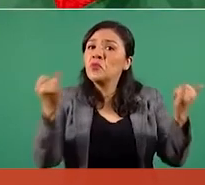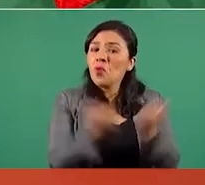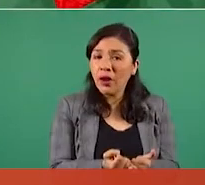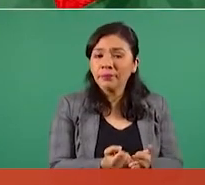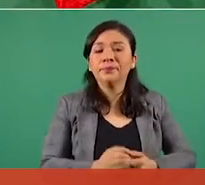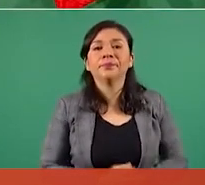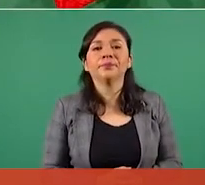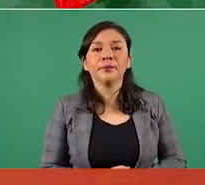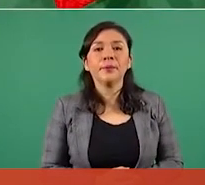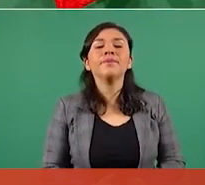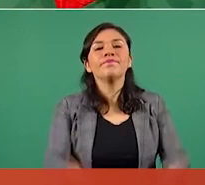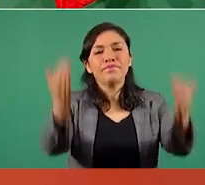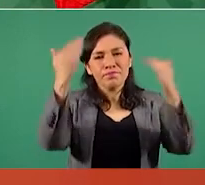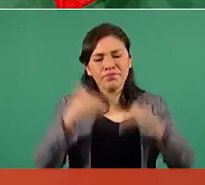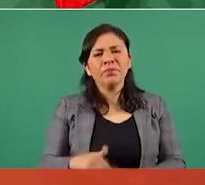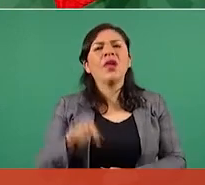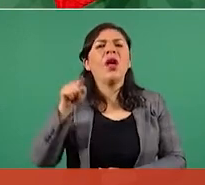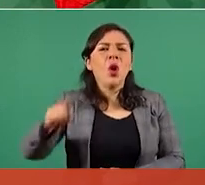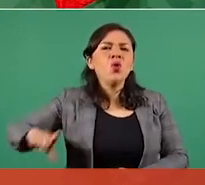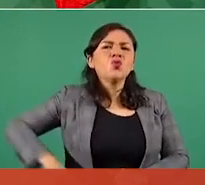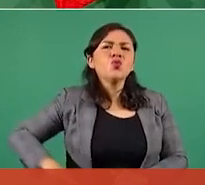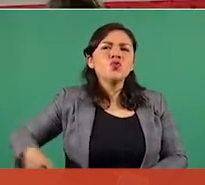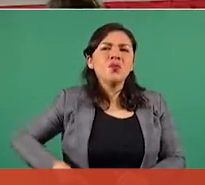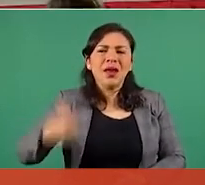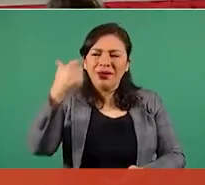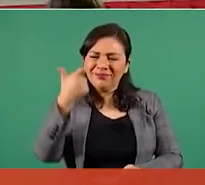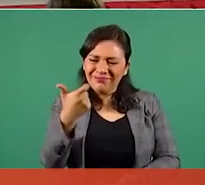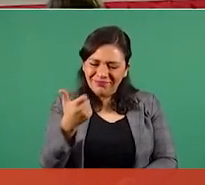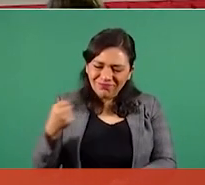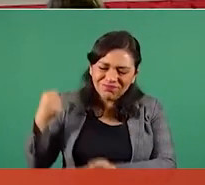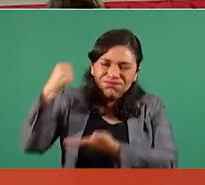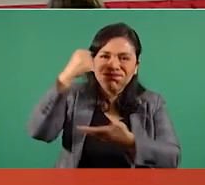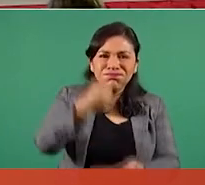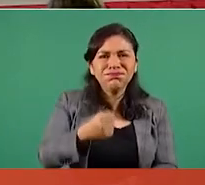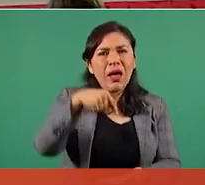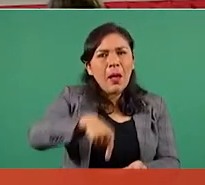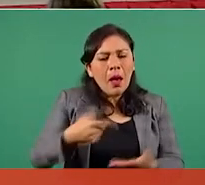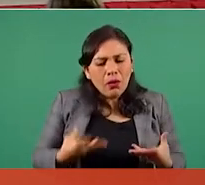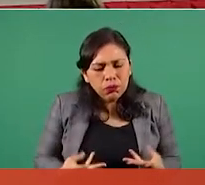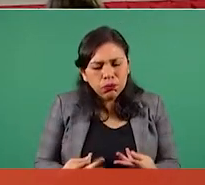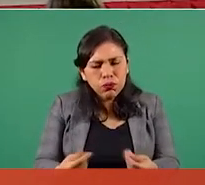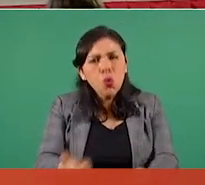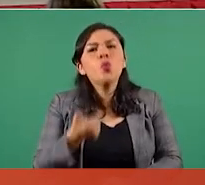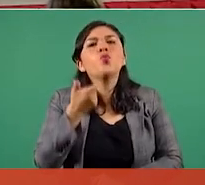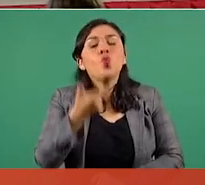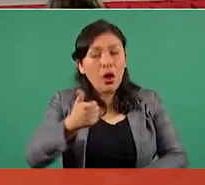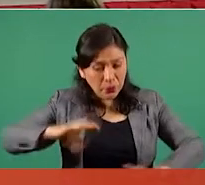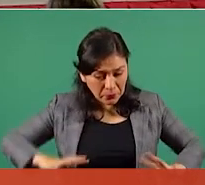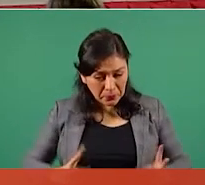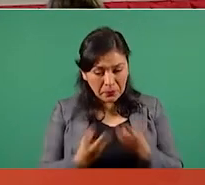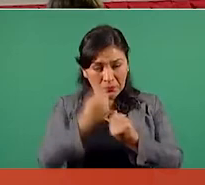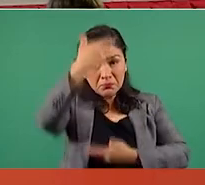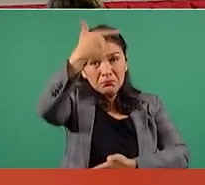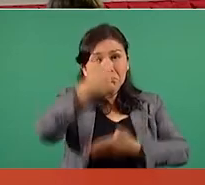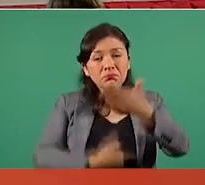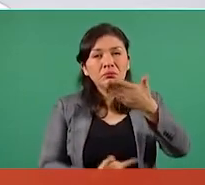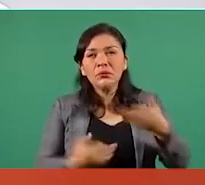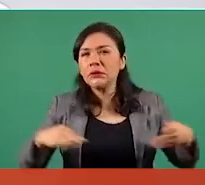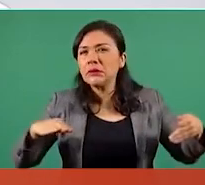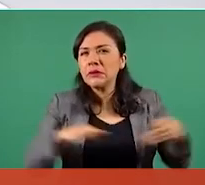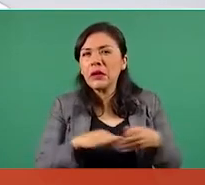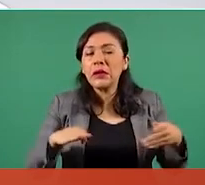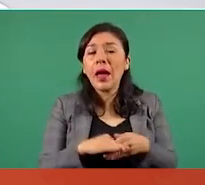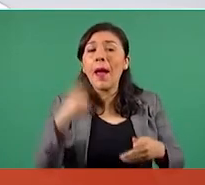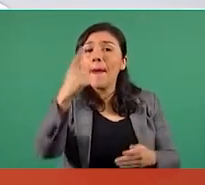afectación a las arcas públicas. Por lo erogado a través de estos contratos, suma alrededor